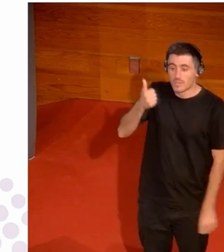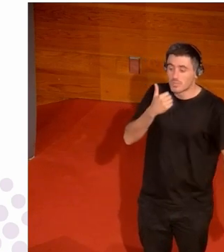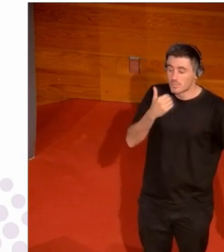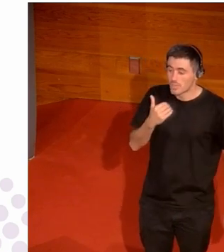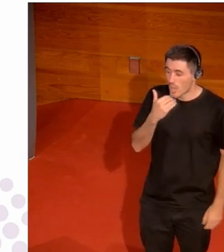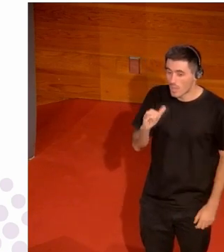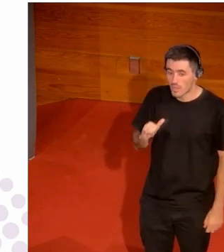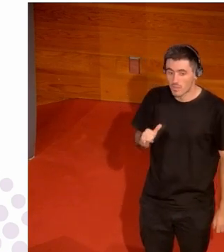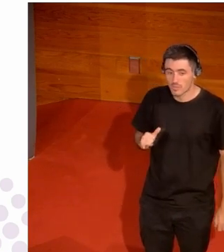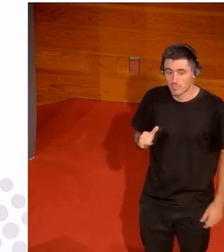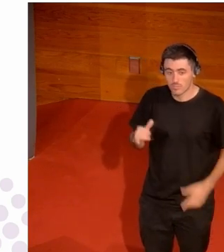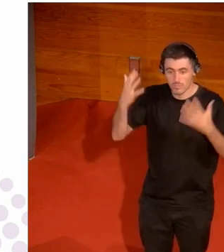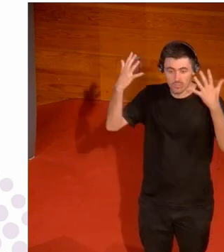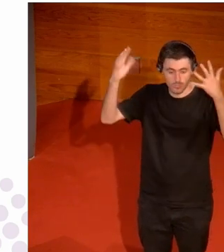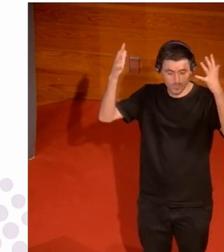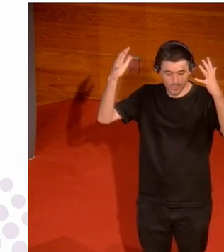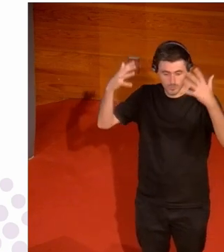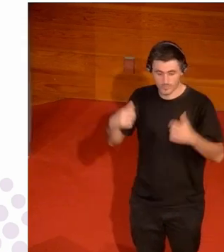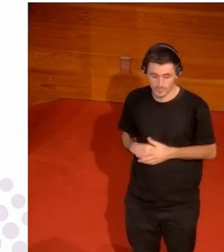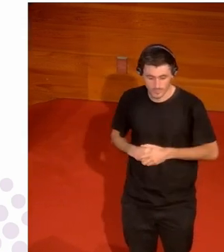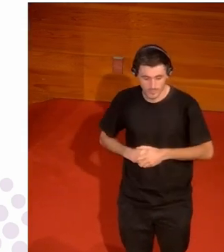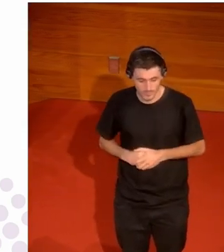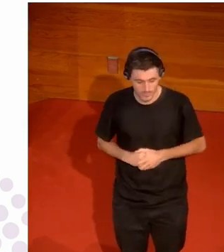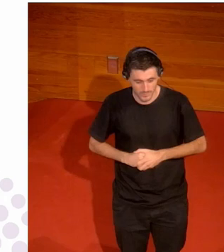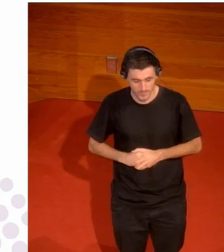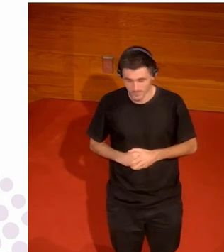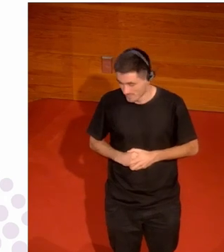bueno si no tenemos le damos un aplauso a Paloma muchas gracias